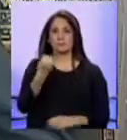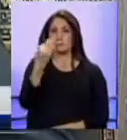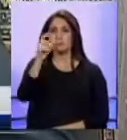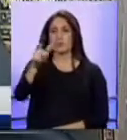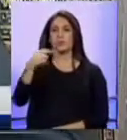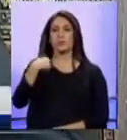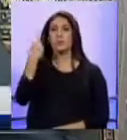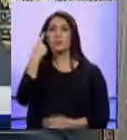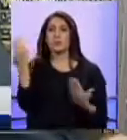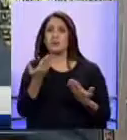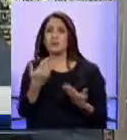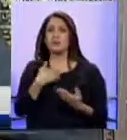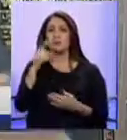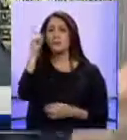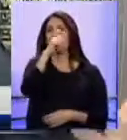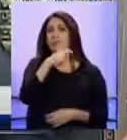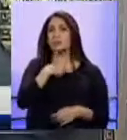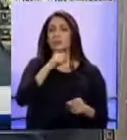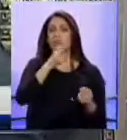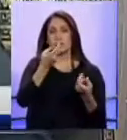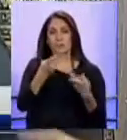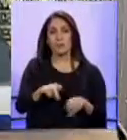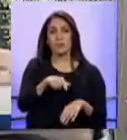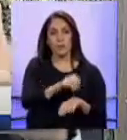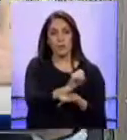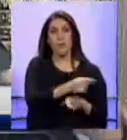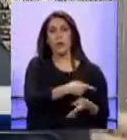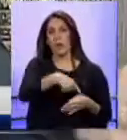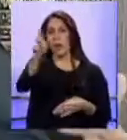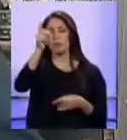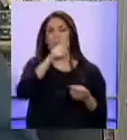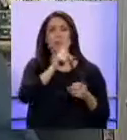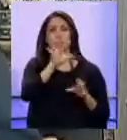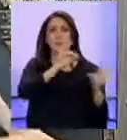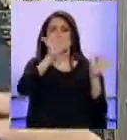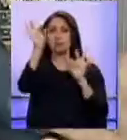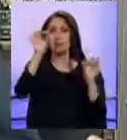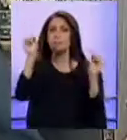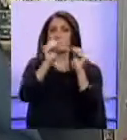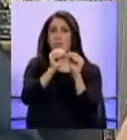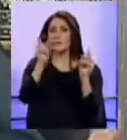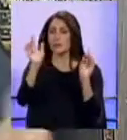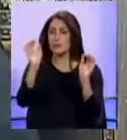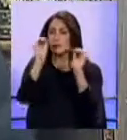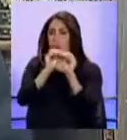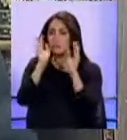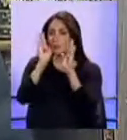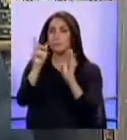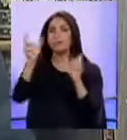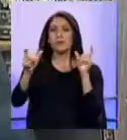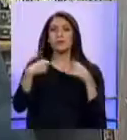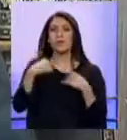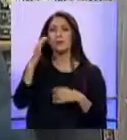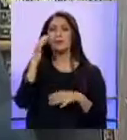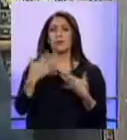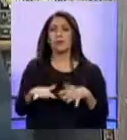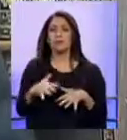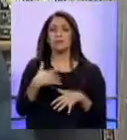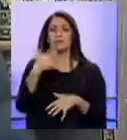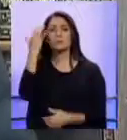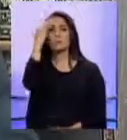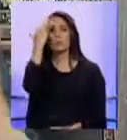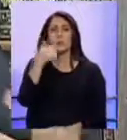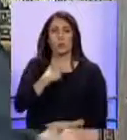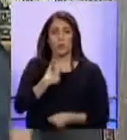personas que trabajan en nuestros consulados. Yo he tenido que mandar incluso desde Ecuador, contratar en Estados Unidos más personas para que podamos atender, porque hay muchísimo nerviosismo. Entonces muchos